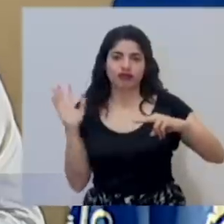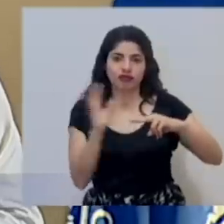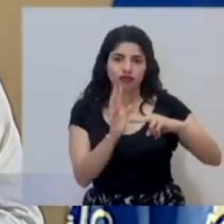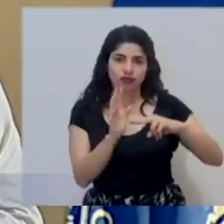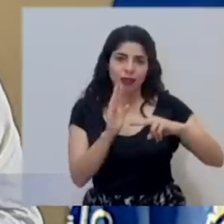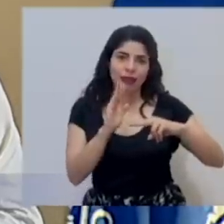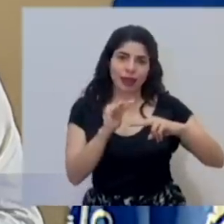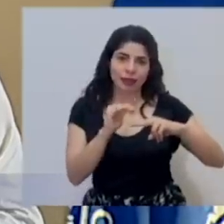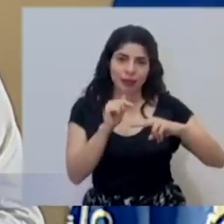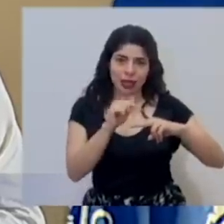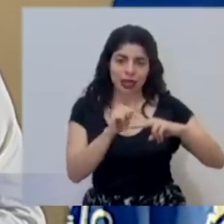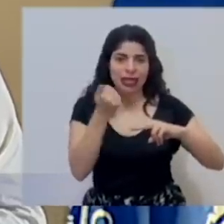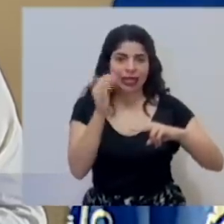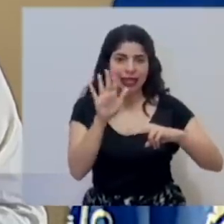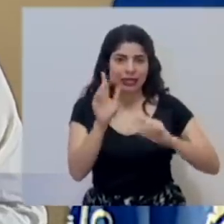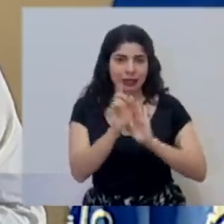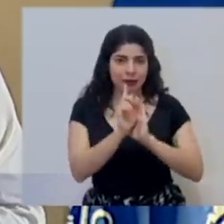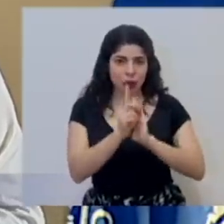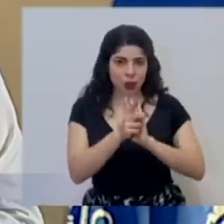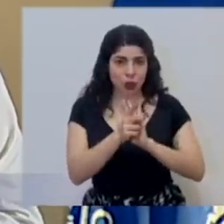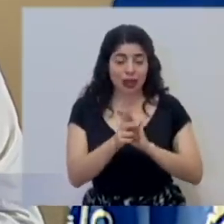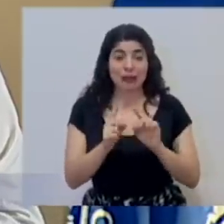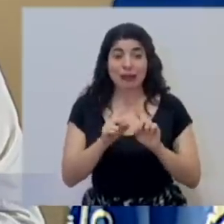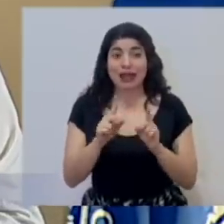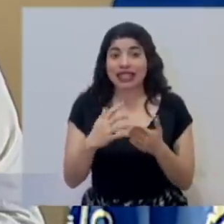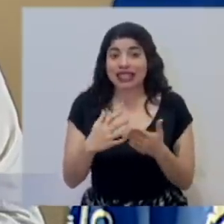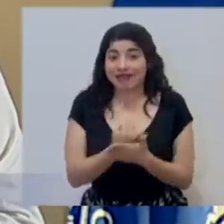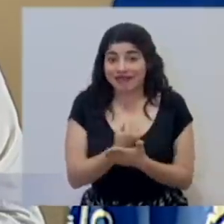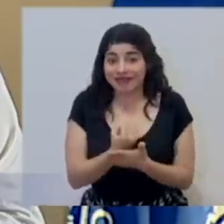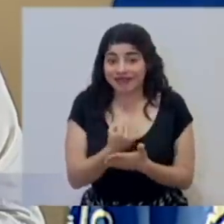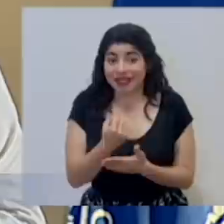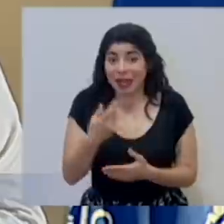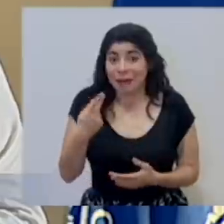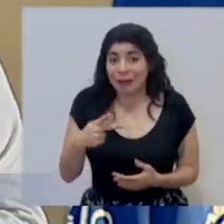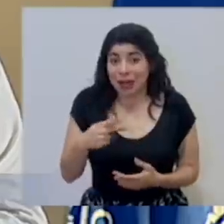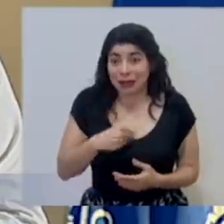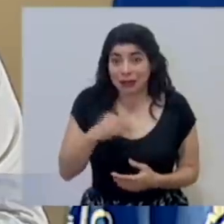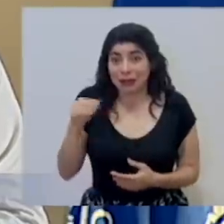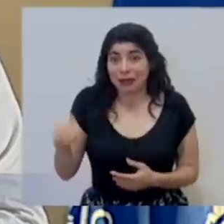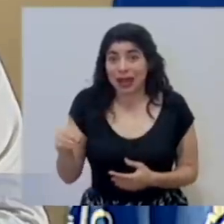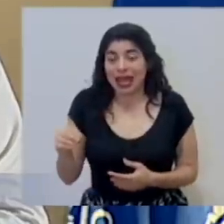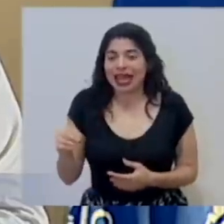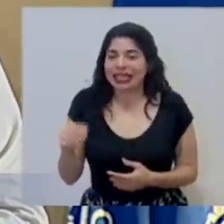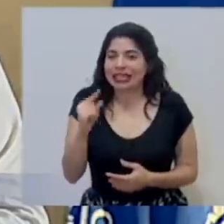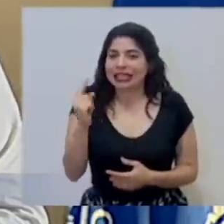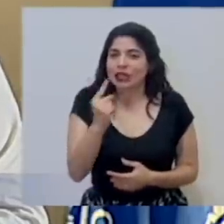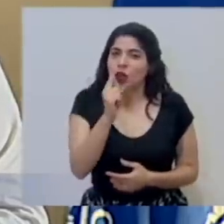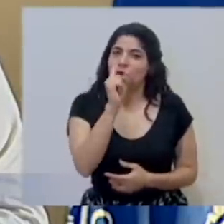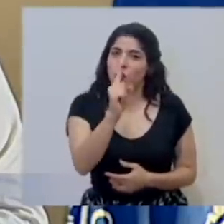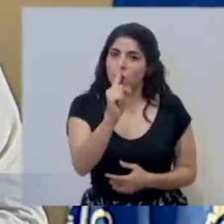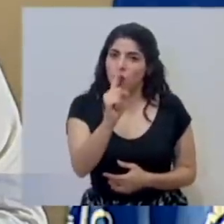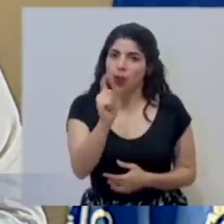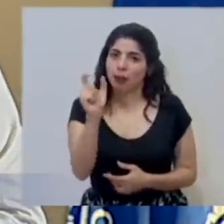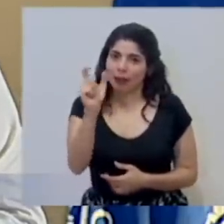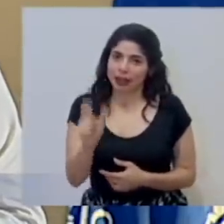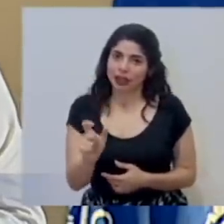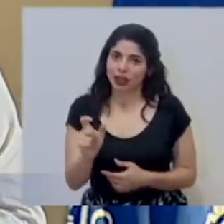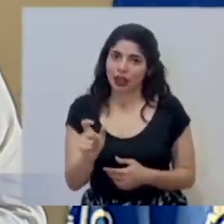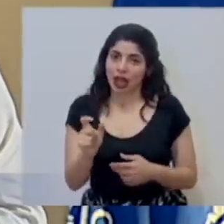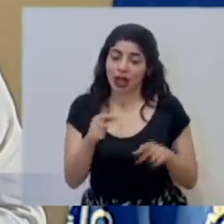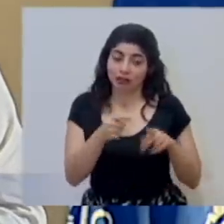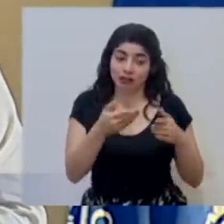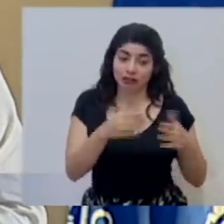su familiar. Desafortunadamente, por el riesgo de contagio, solamente una persona